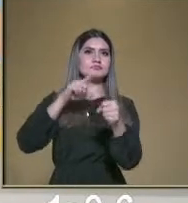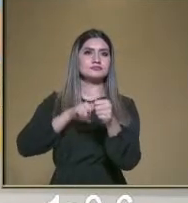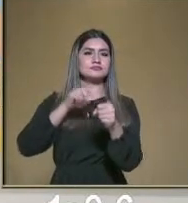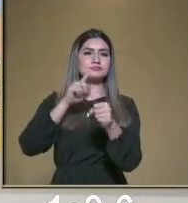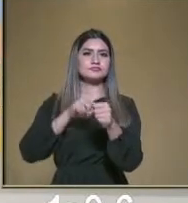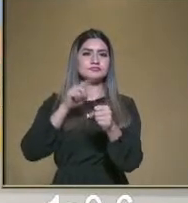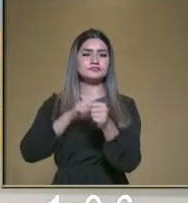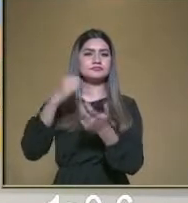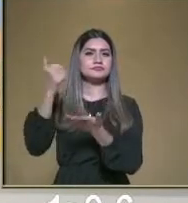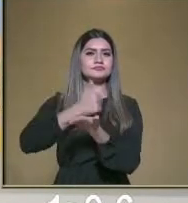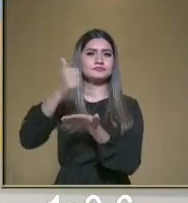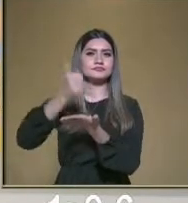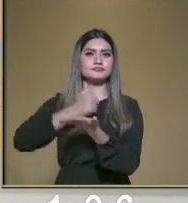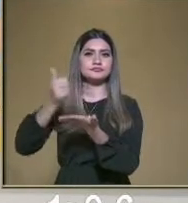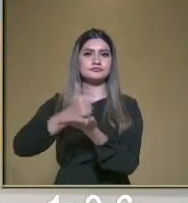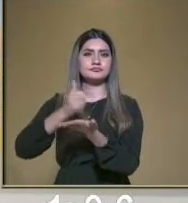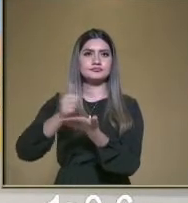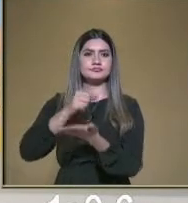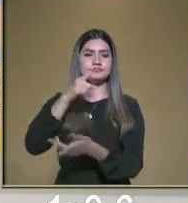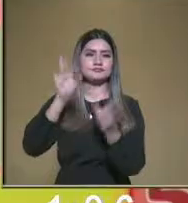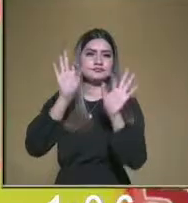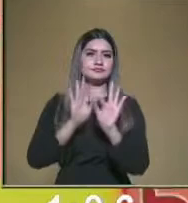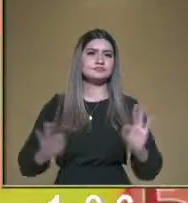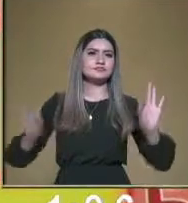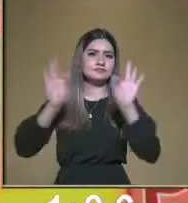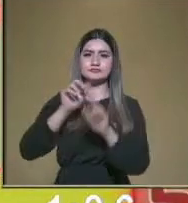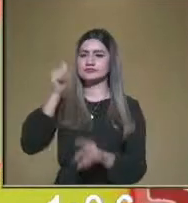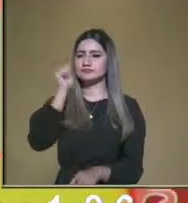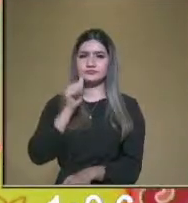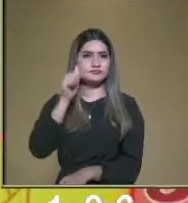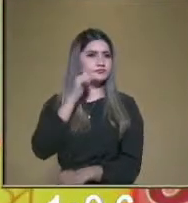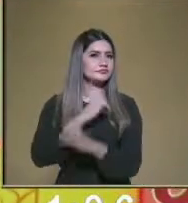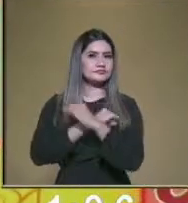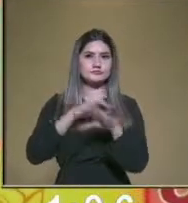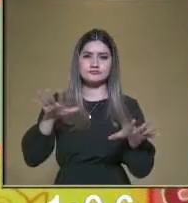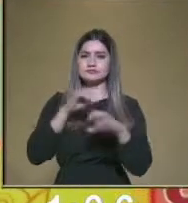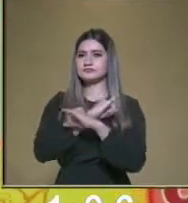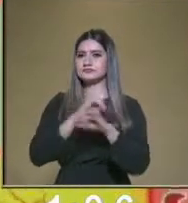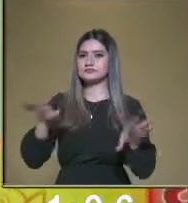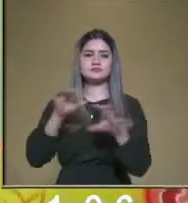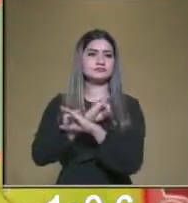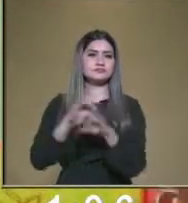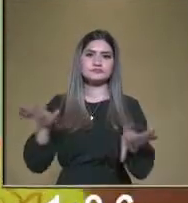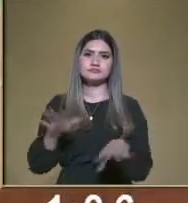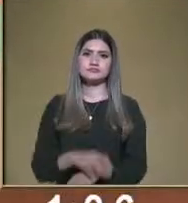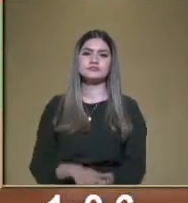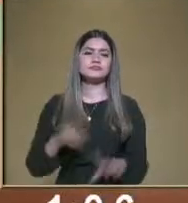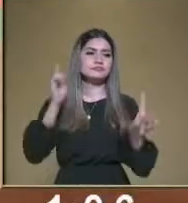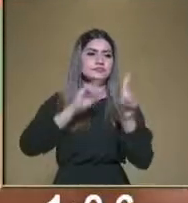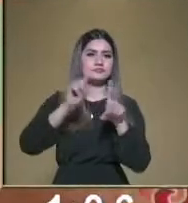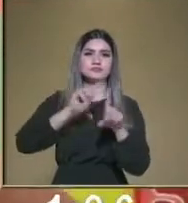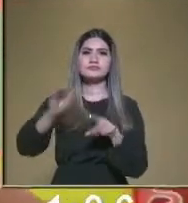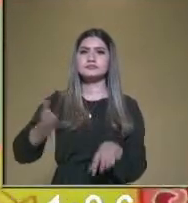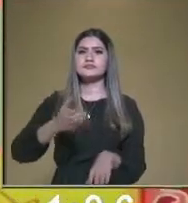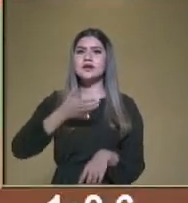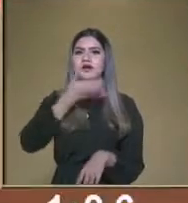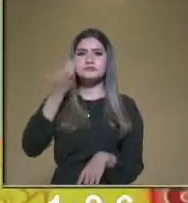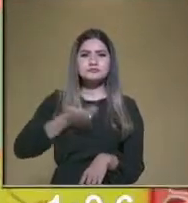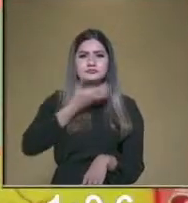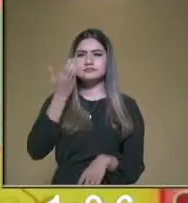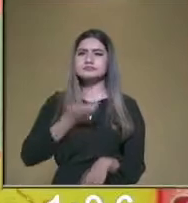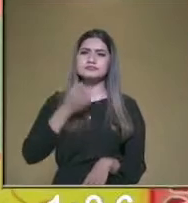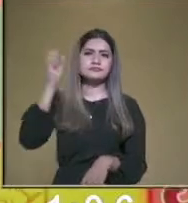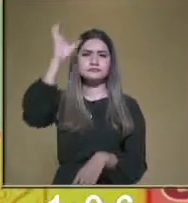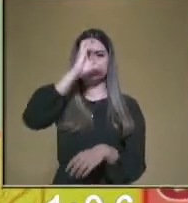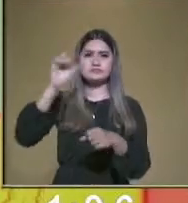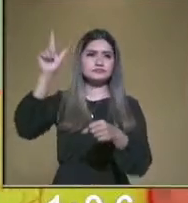color azul, eso es pura información. Los niños van a conocer más acerca de la diversidad cultural de nuestro país, ¿verdad? Entonces,